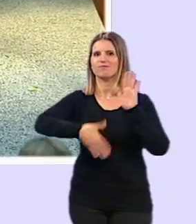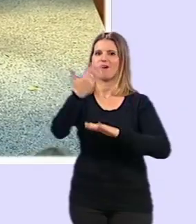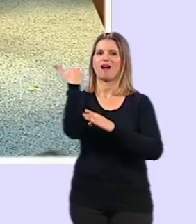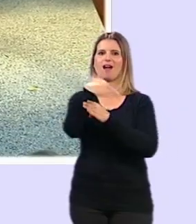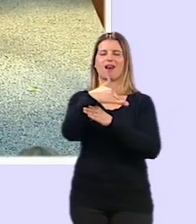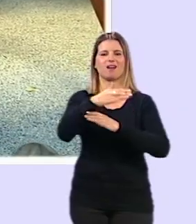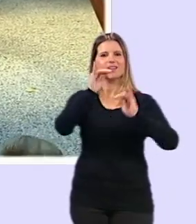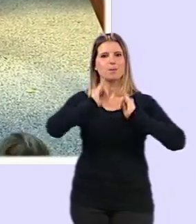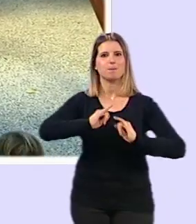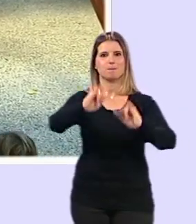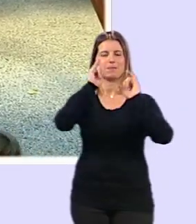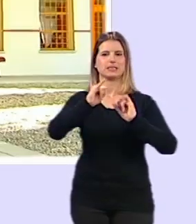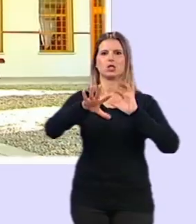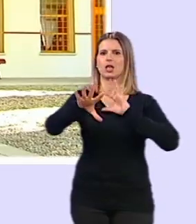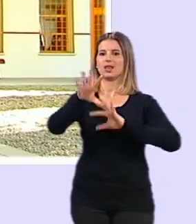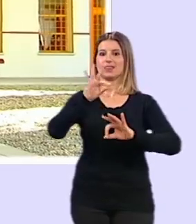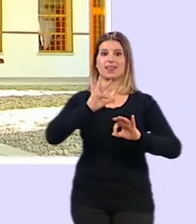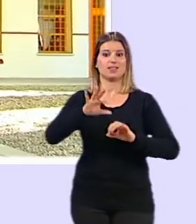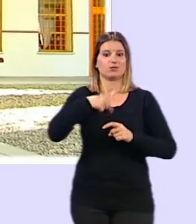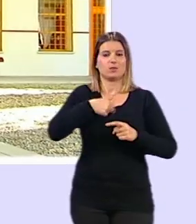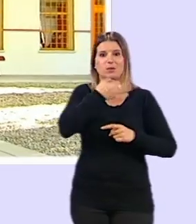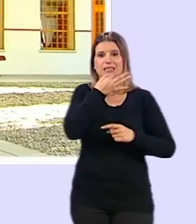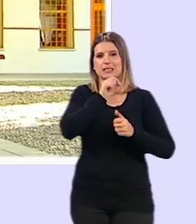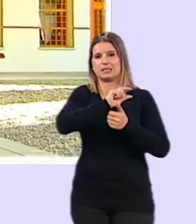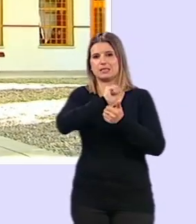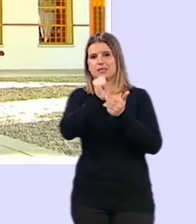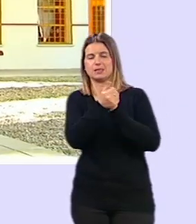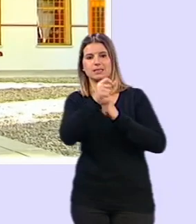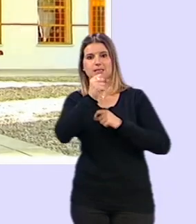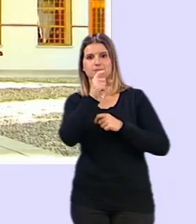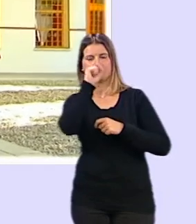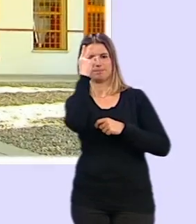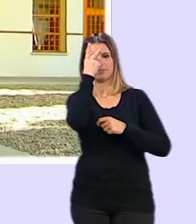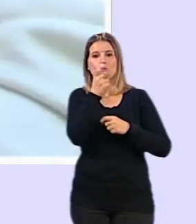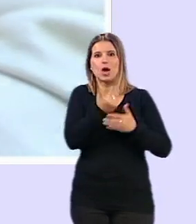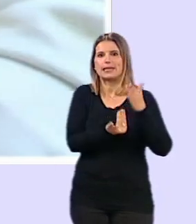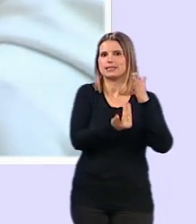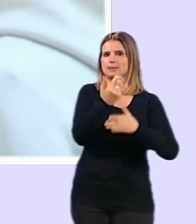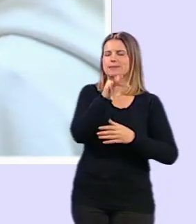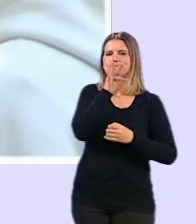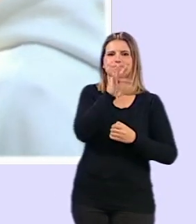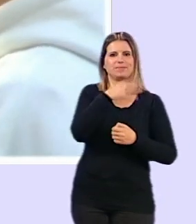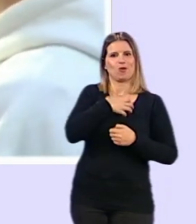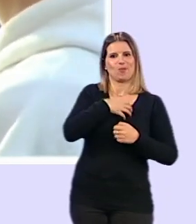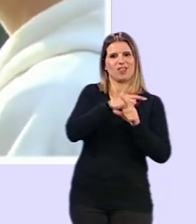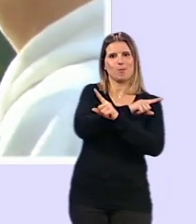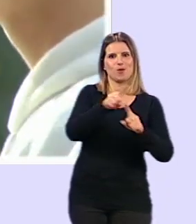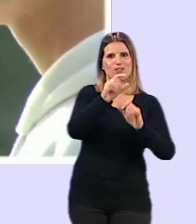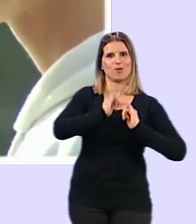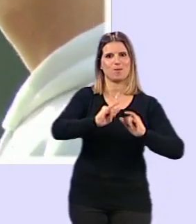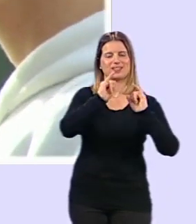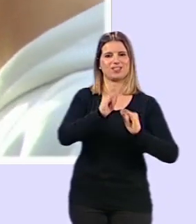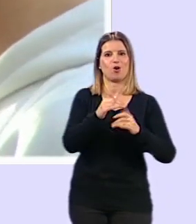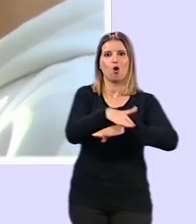paseo, una decisión que ha cambiado a lo largo de la tarde ya que esta mañana los paseos no estaban contemplados por el gobierno.